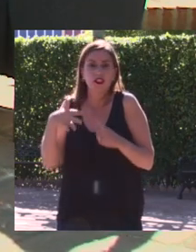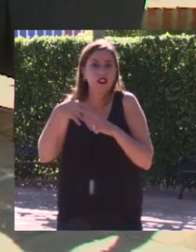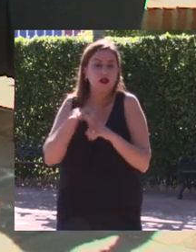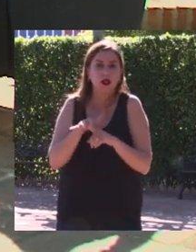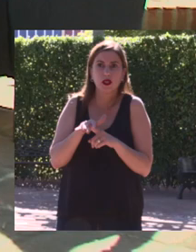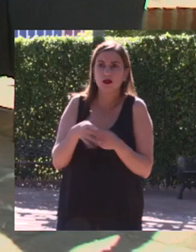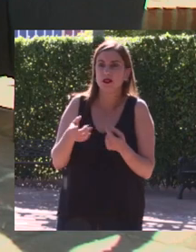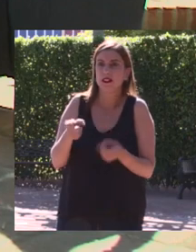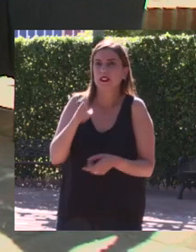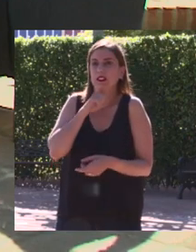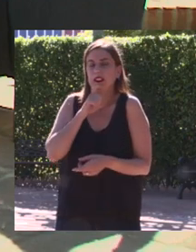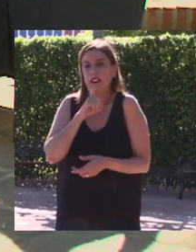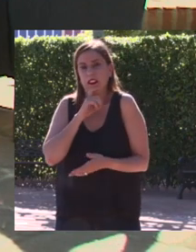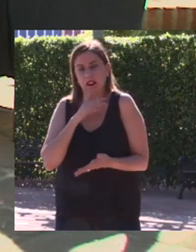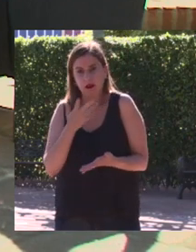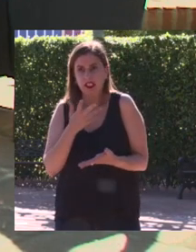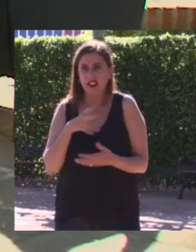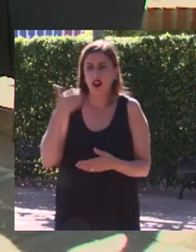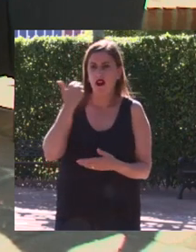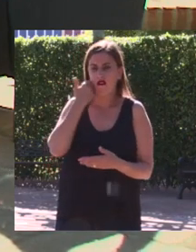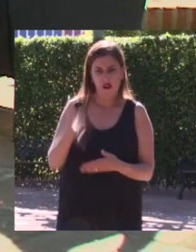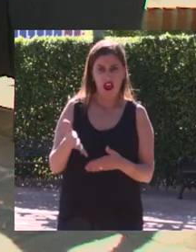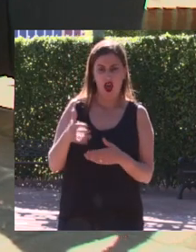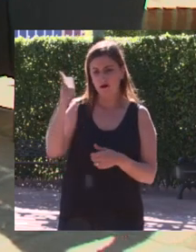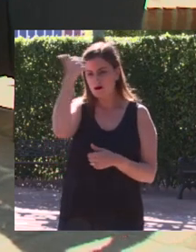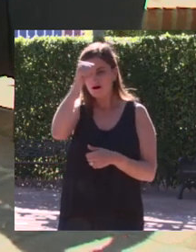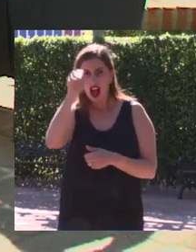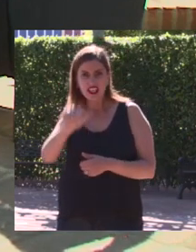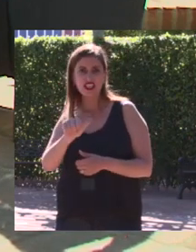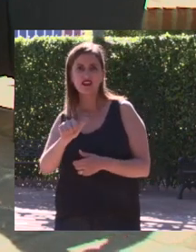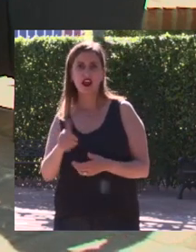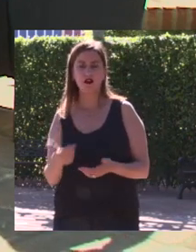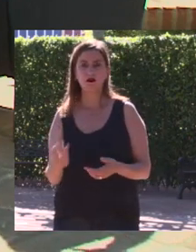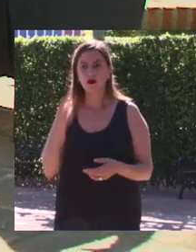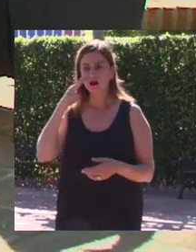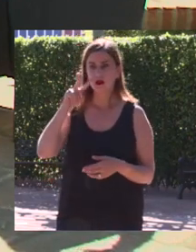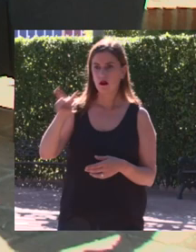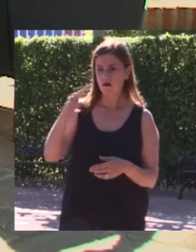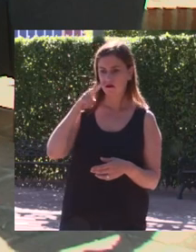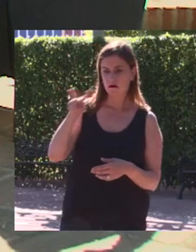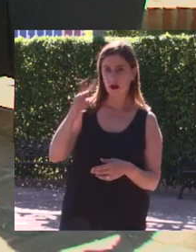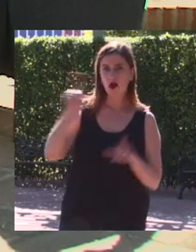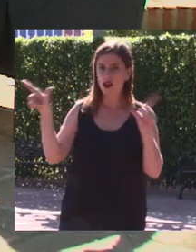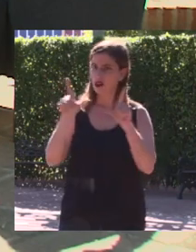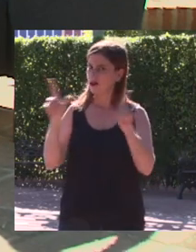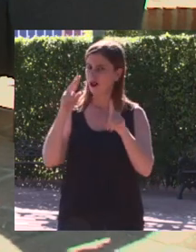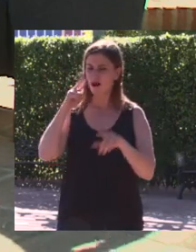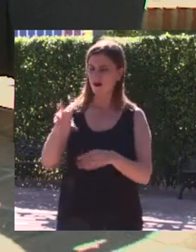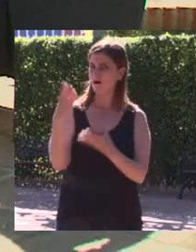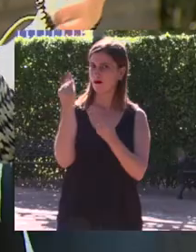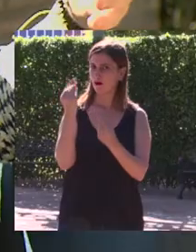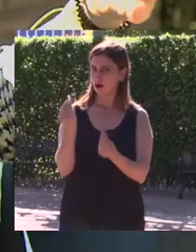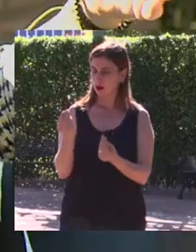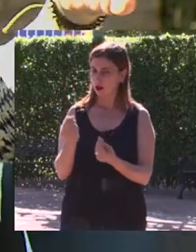deplorable un acto machista etcétera lo estamos viendo constantemente en la televisión y